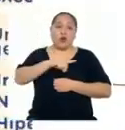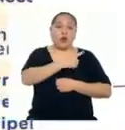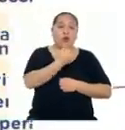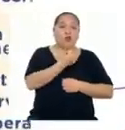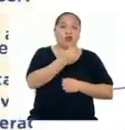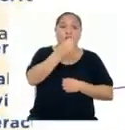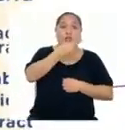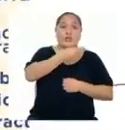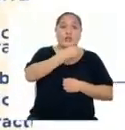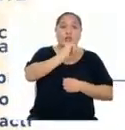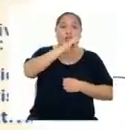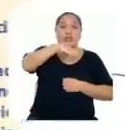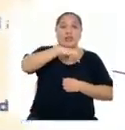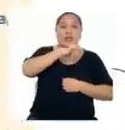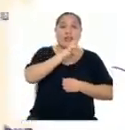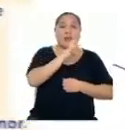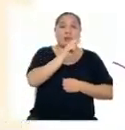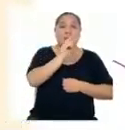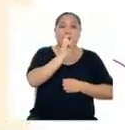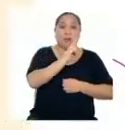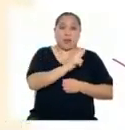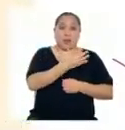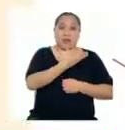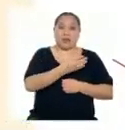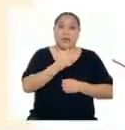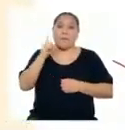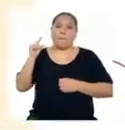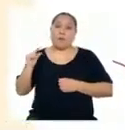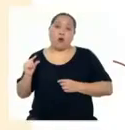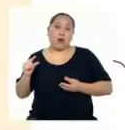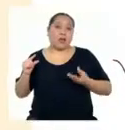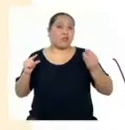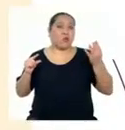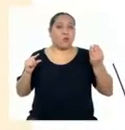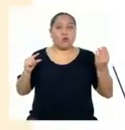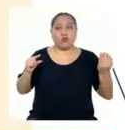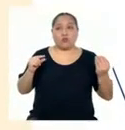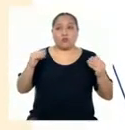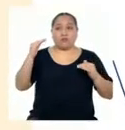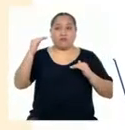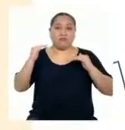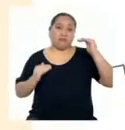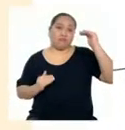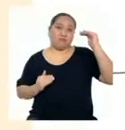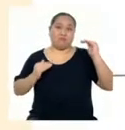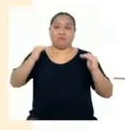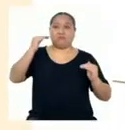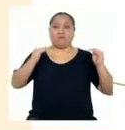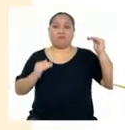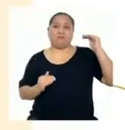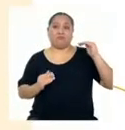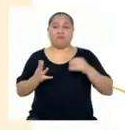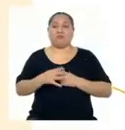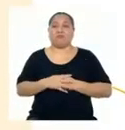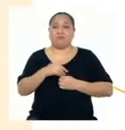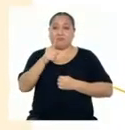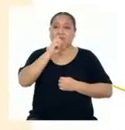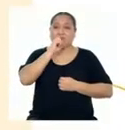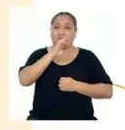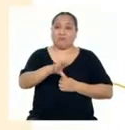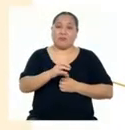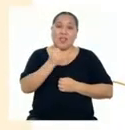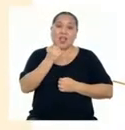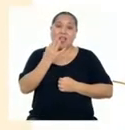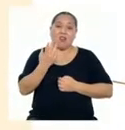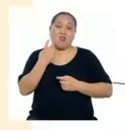tenemos muy pocas hormonas tiroideas o demasiadas, ahí se produce un desbalance y vienen, como comentaste,